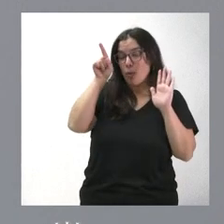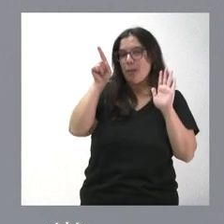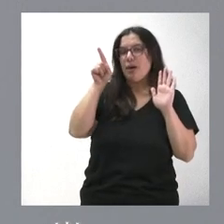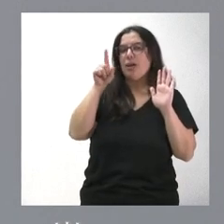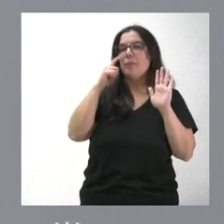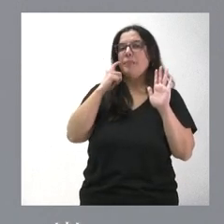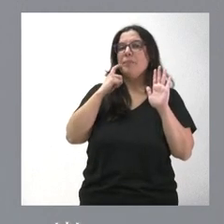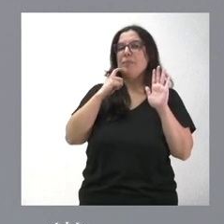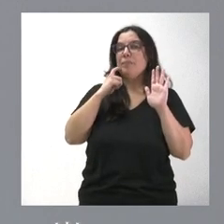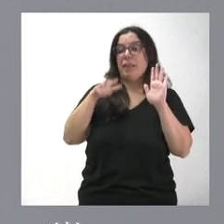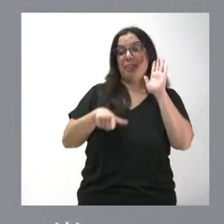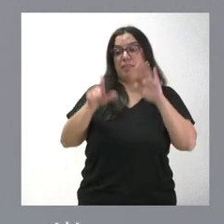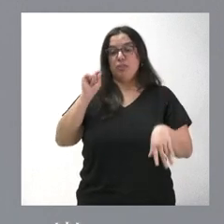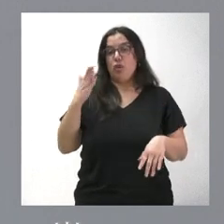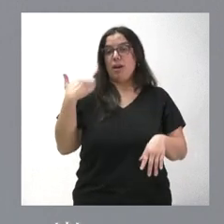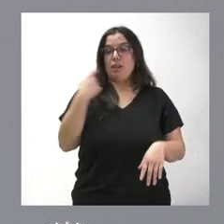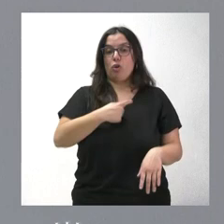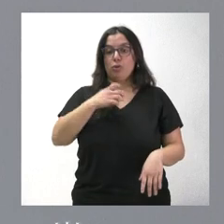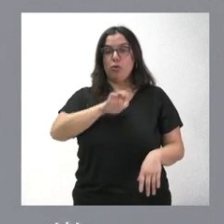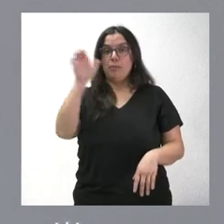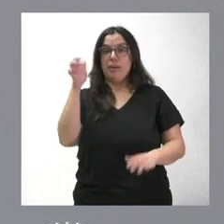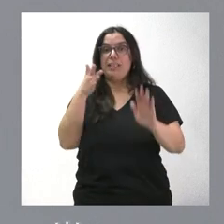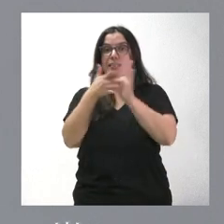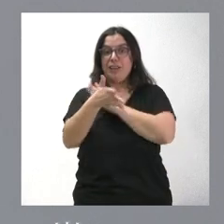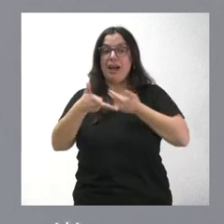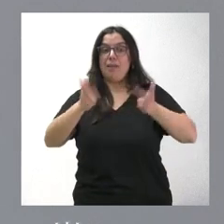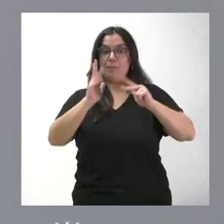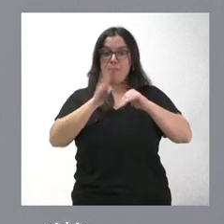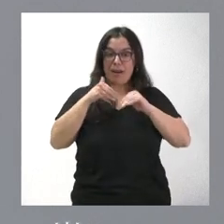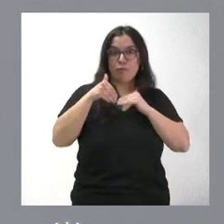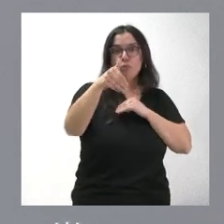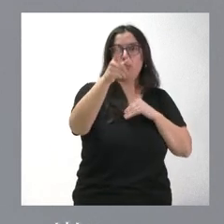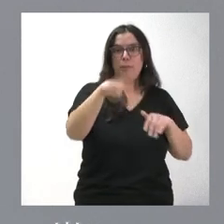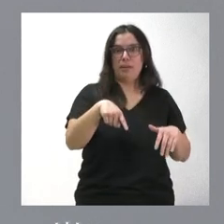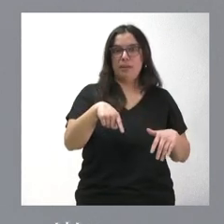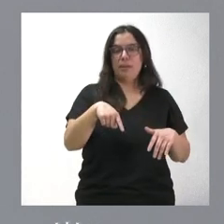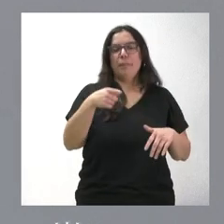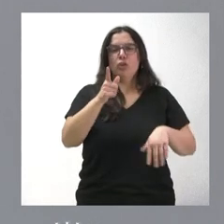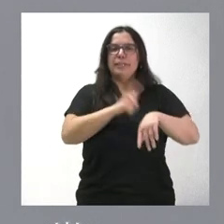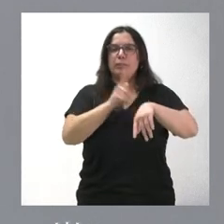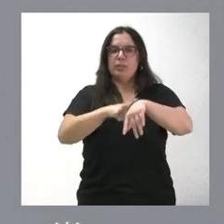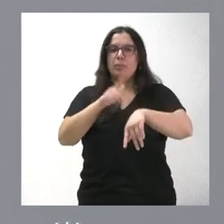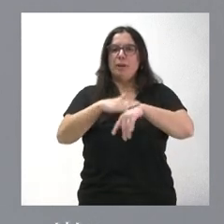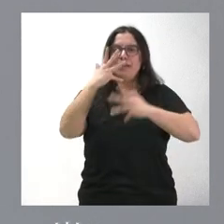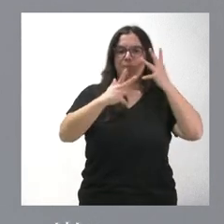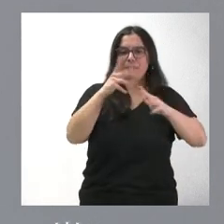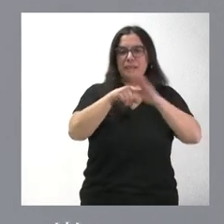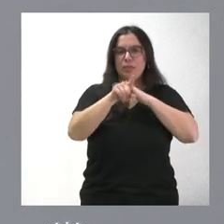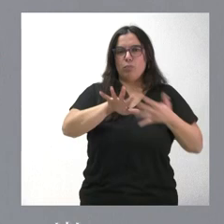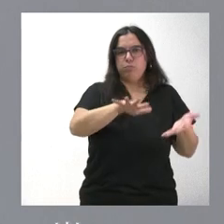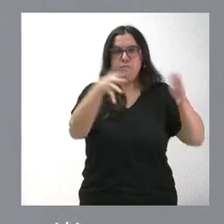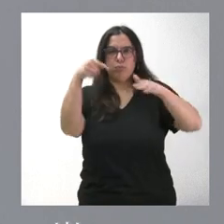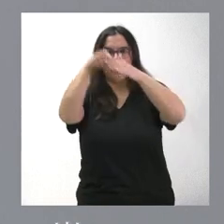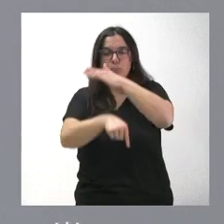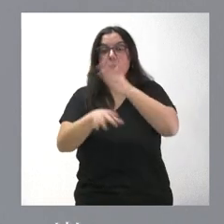decisión ayer de la Comisión Europea habilita para más cosas de futuro, pero esto llevará algún tiempo administrativamente en Europa para poderlo desarrollar. Pero